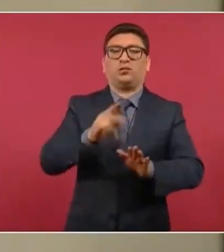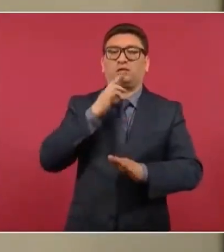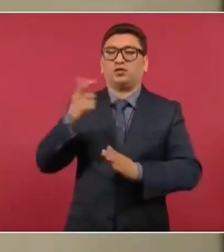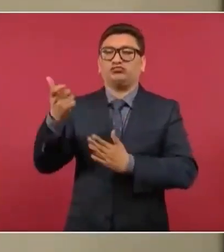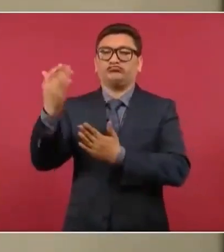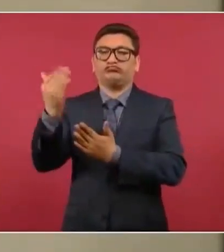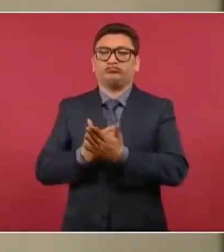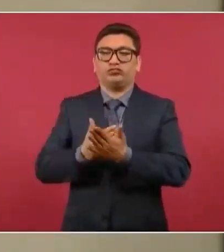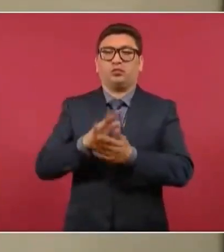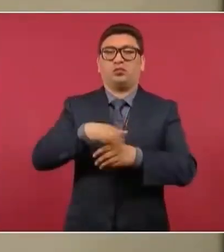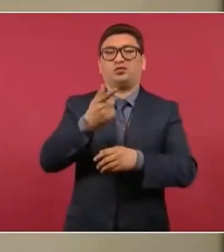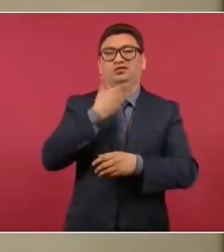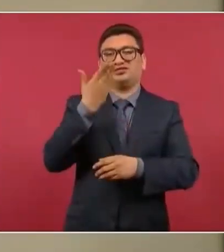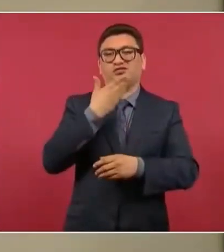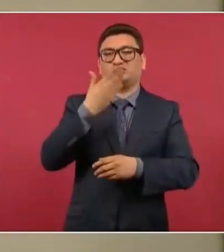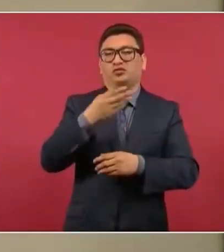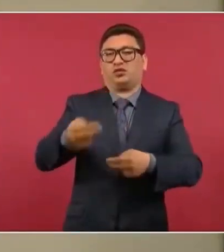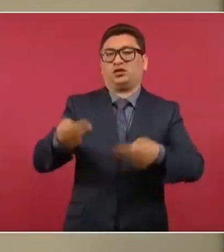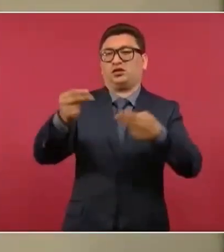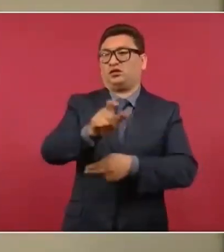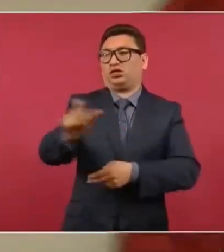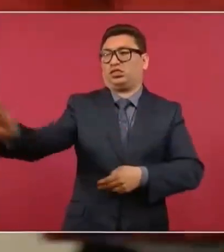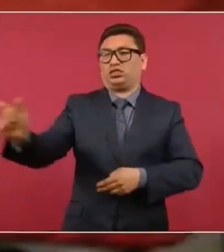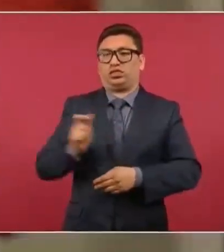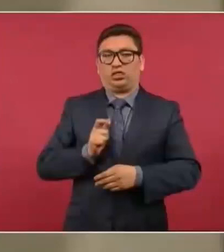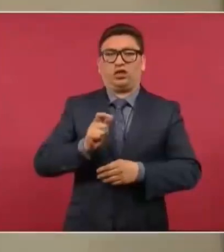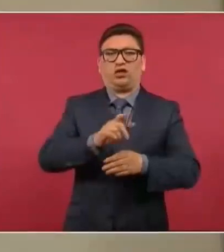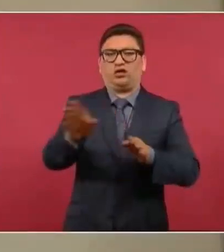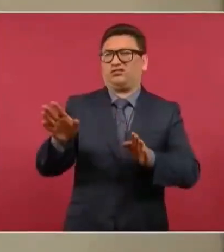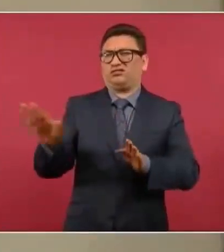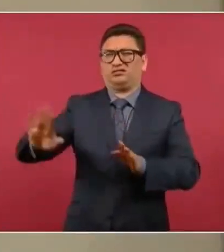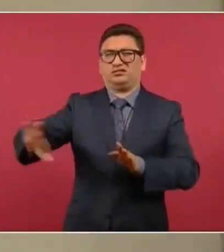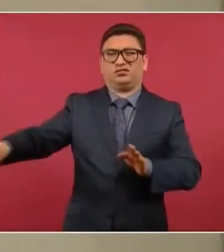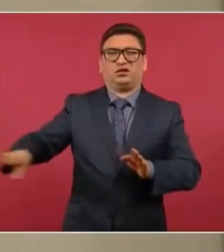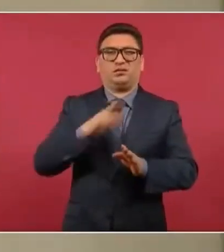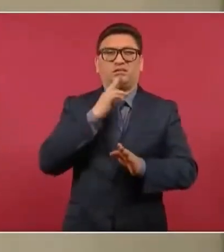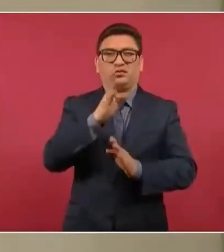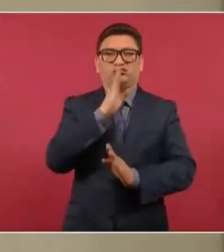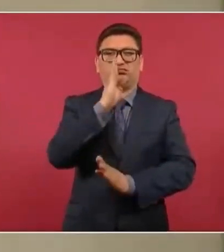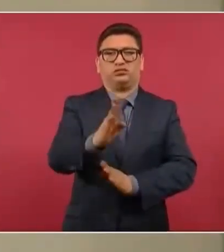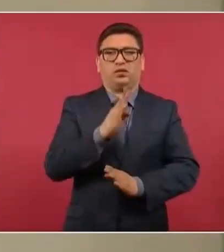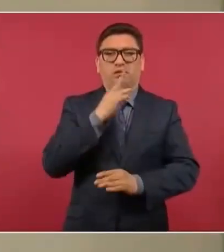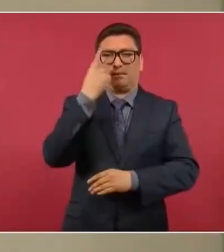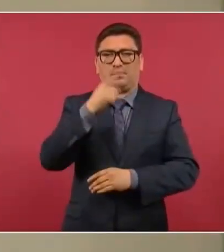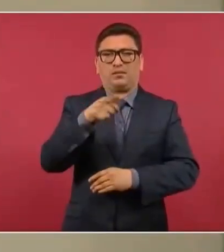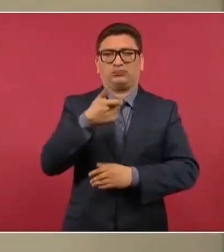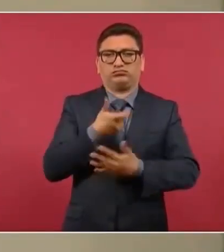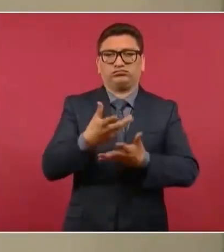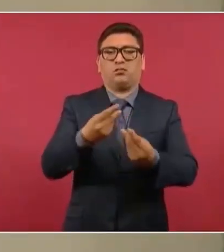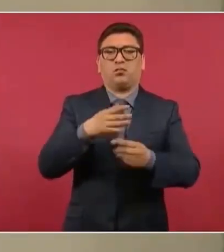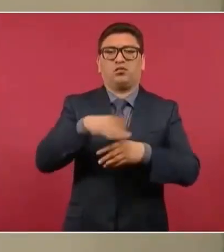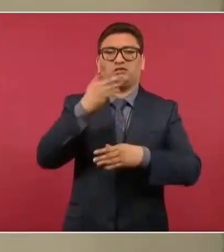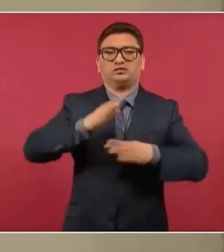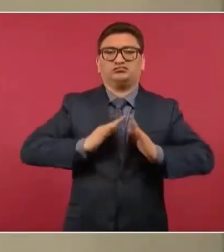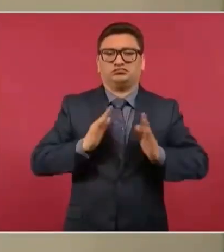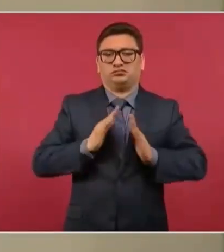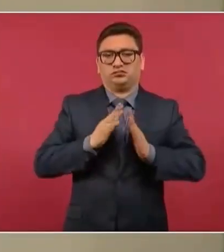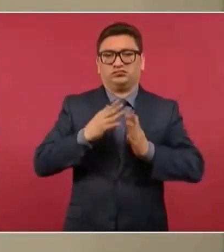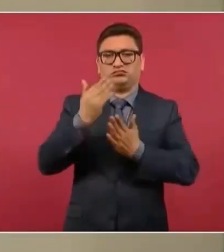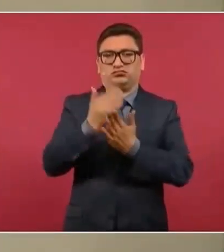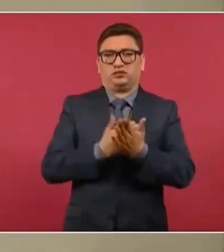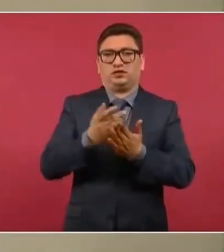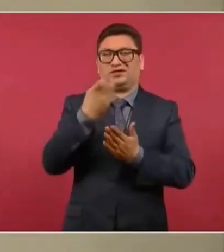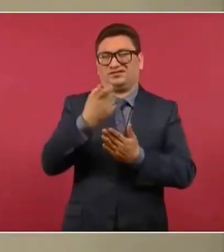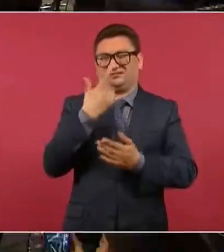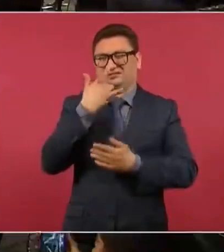triangulación, bueno, de intermediación, pues genera un mayor costo para lo que tiene que ver con Sedena y algunas cuestiones